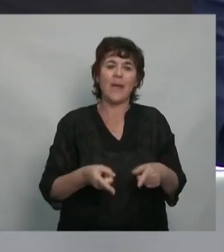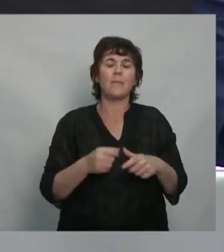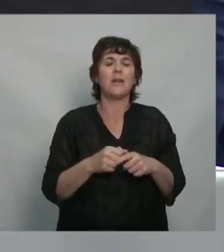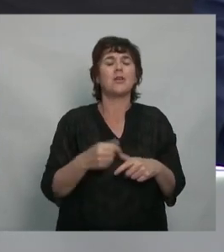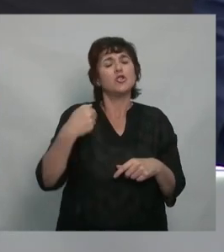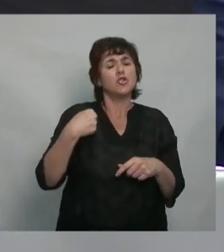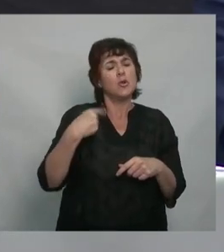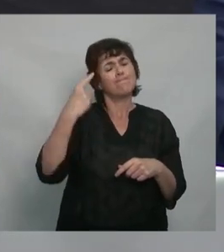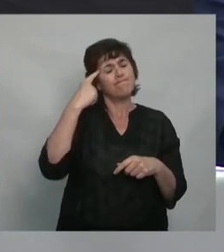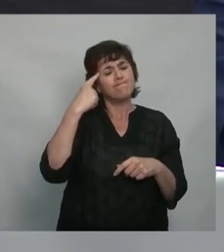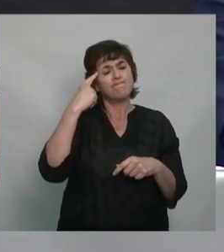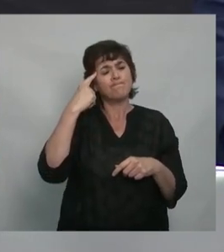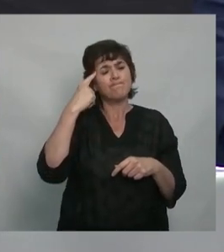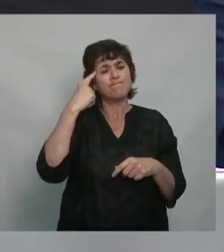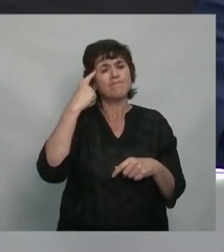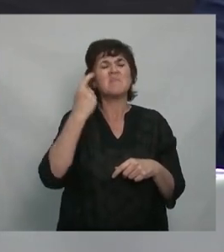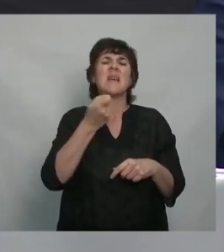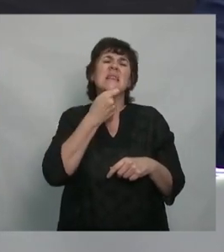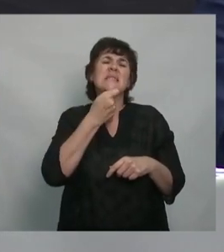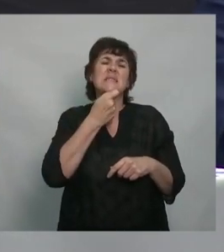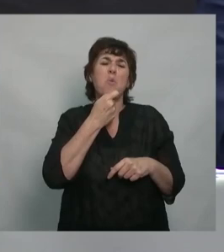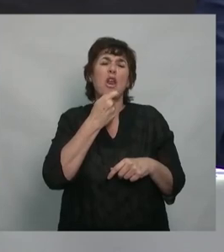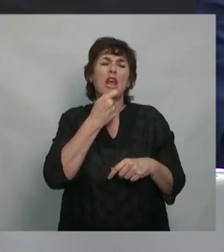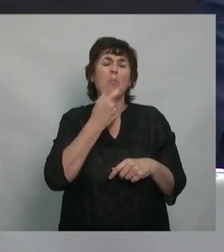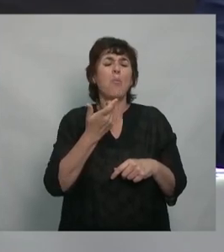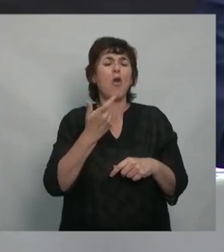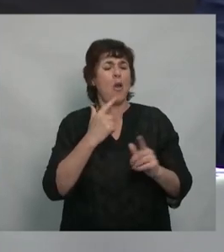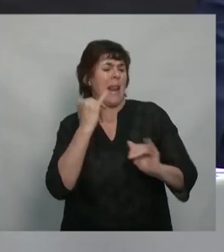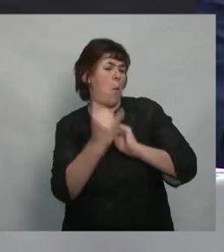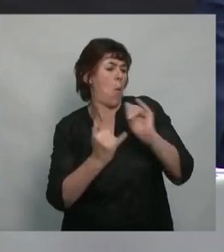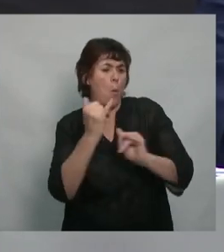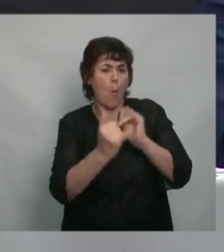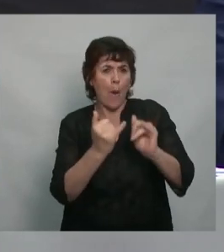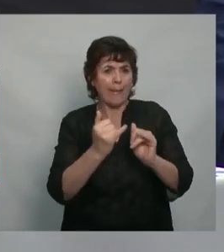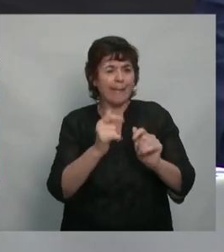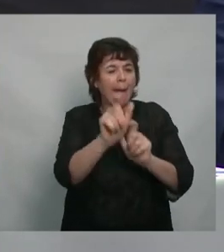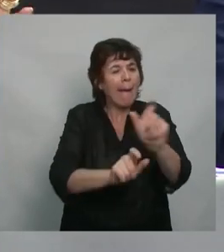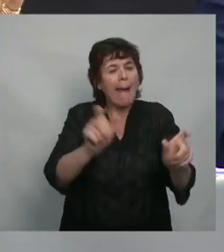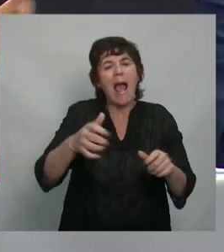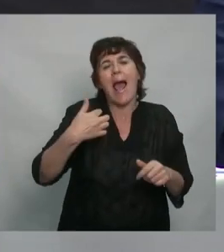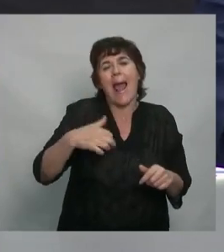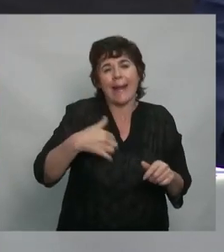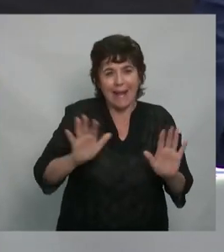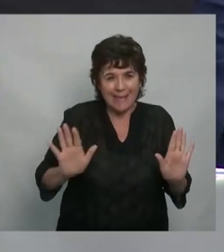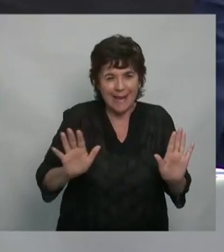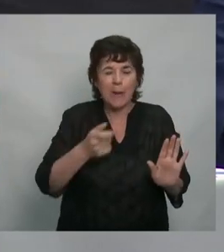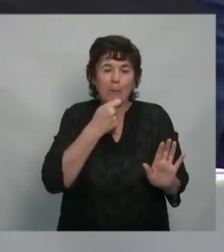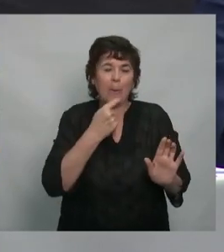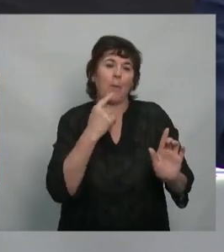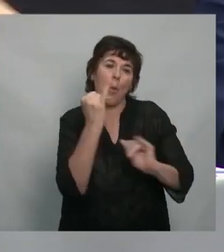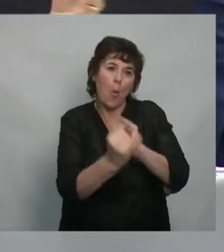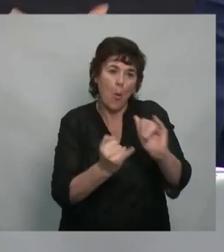lo hubieran contado a los argentinos, más allá de obviamente las cosas